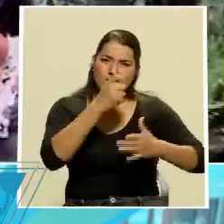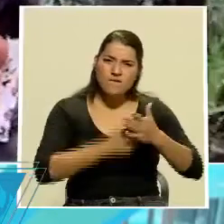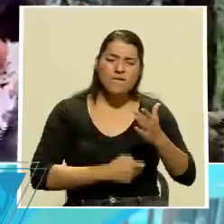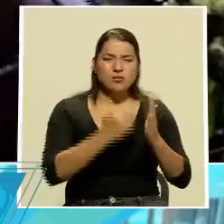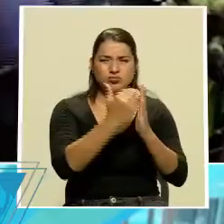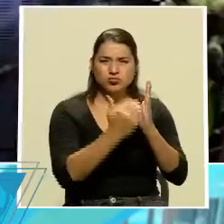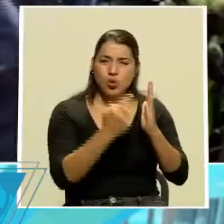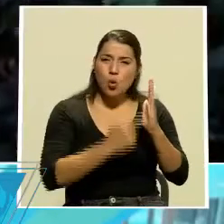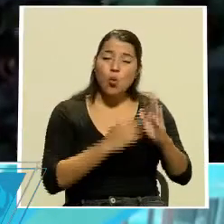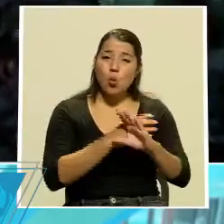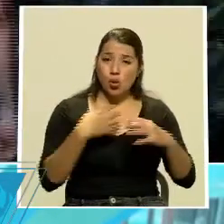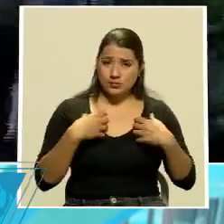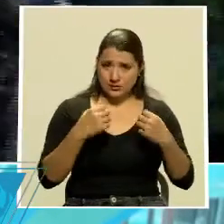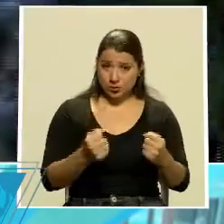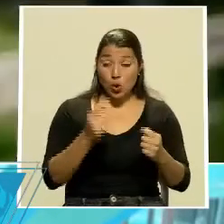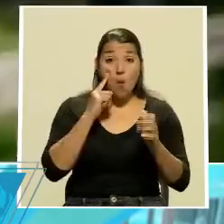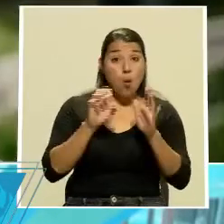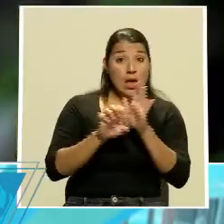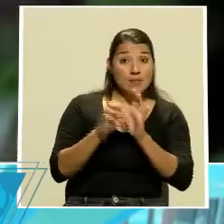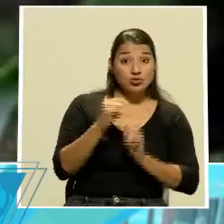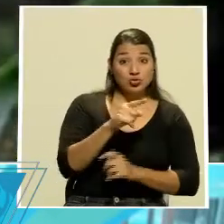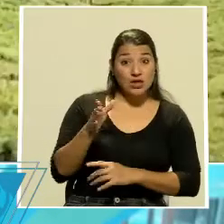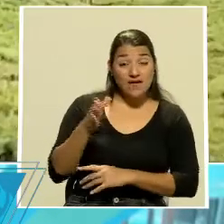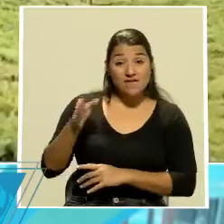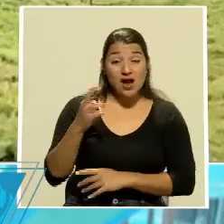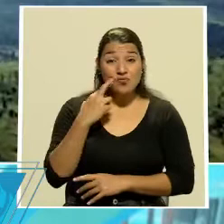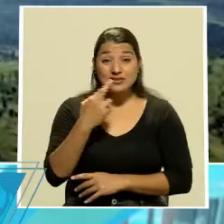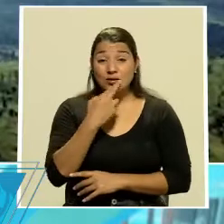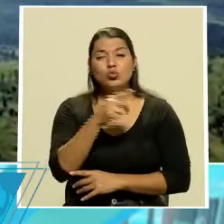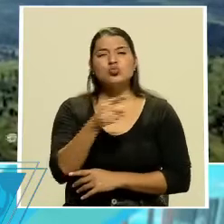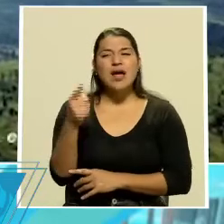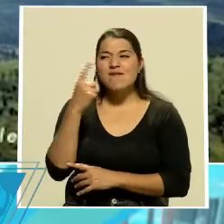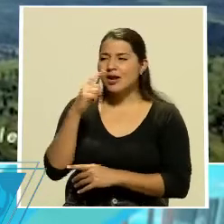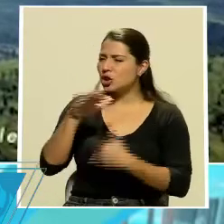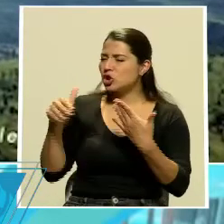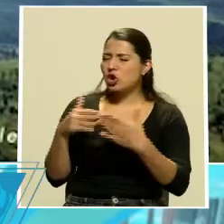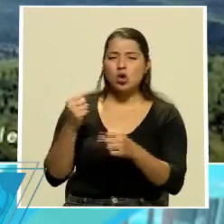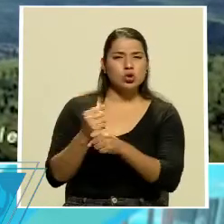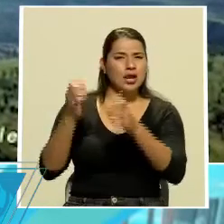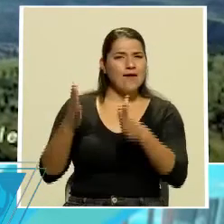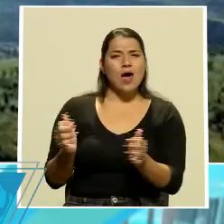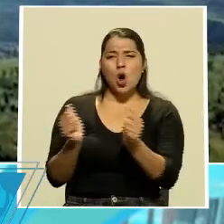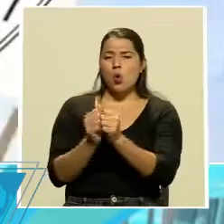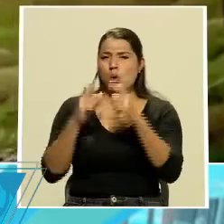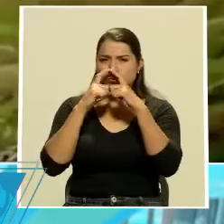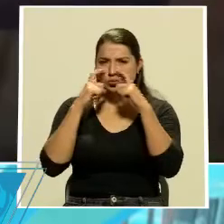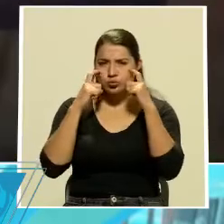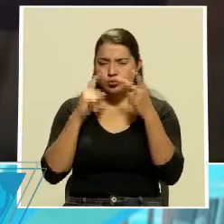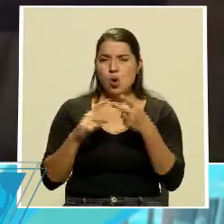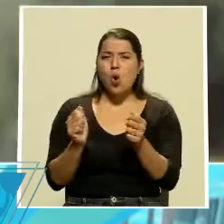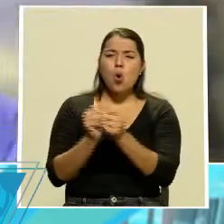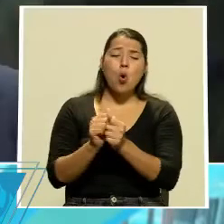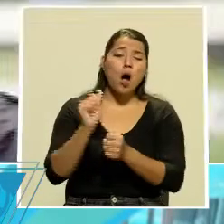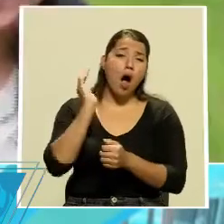Por ejemplo, en nuestros restaurantes ustedes van a encontrar a todo el personal con mascarillas, con su alcohol, con